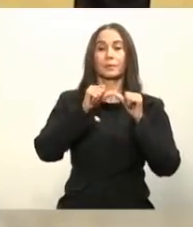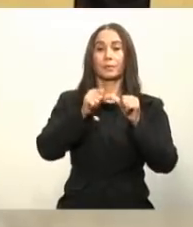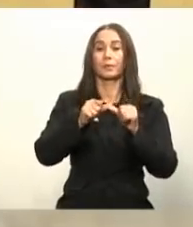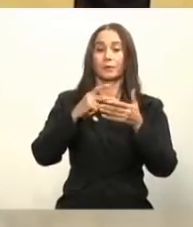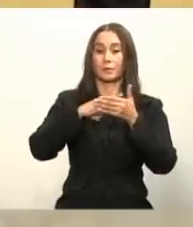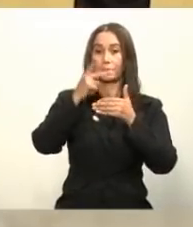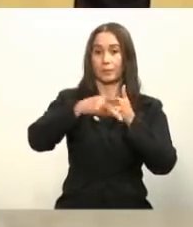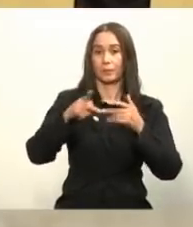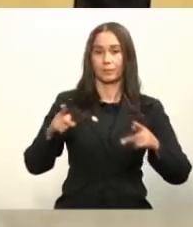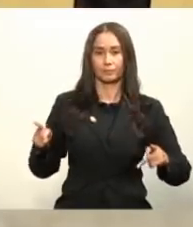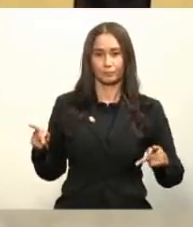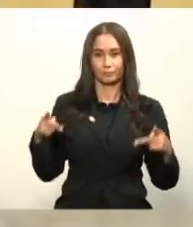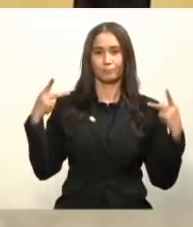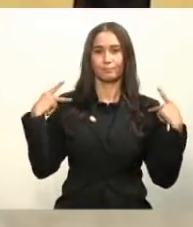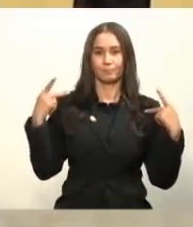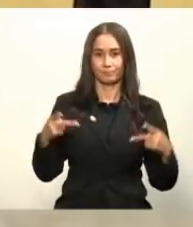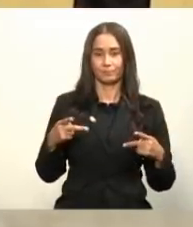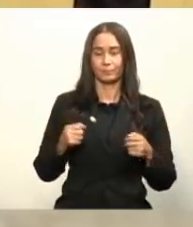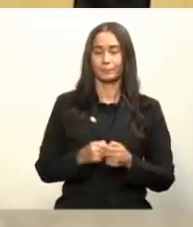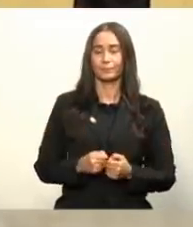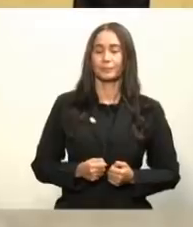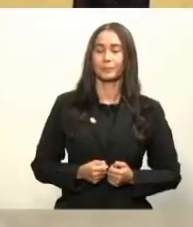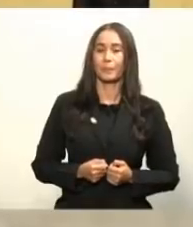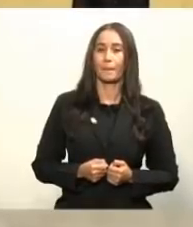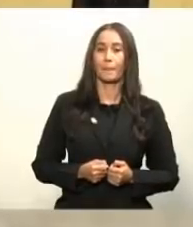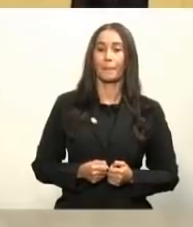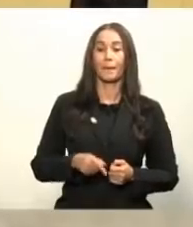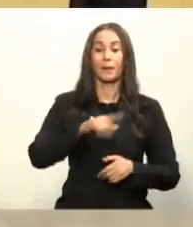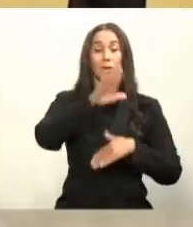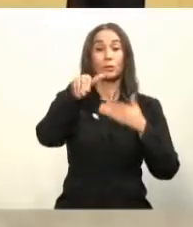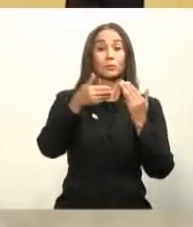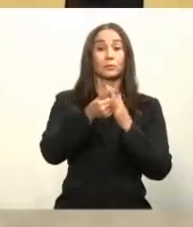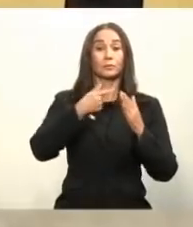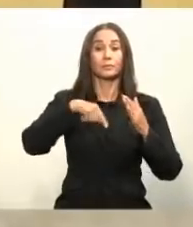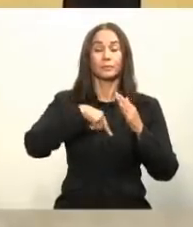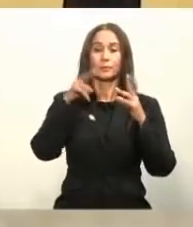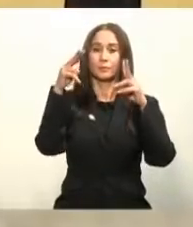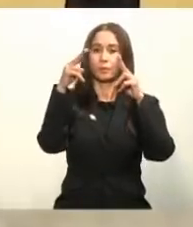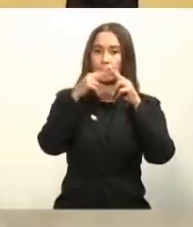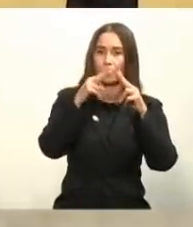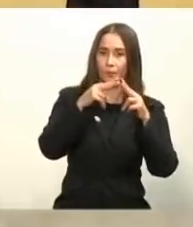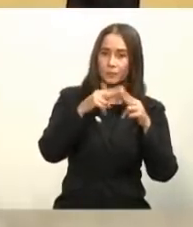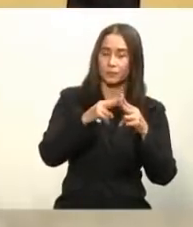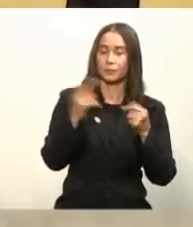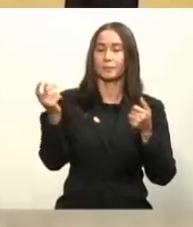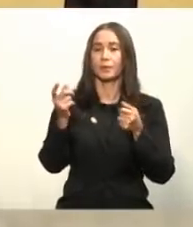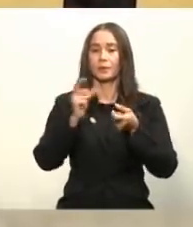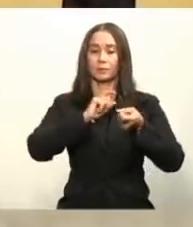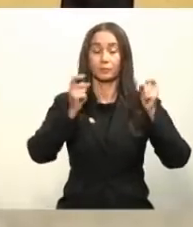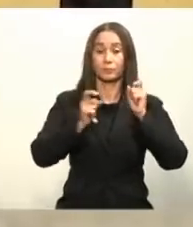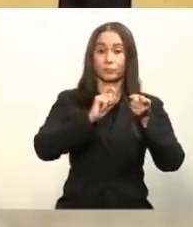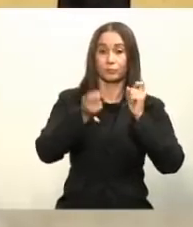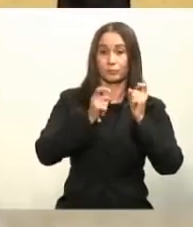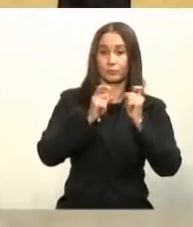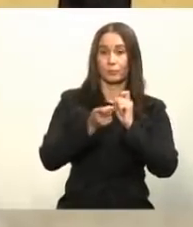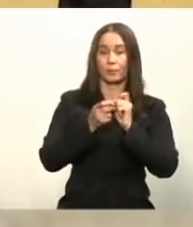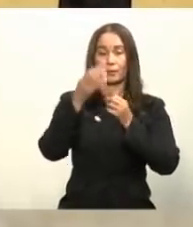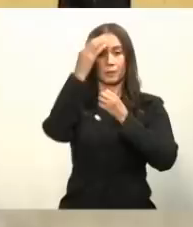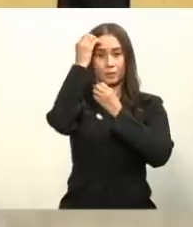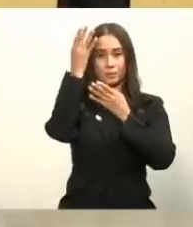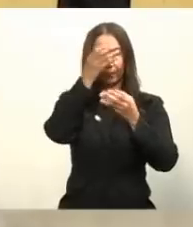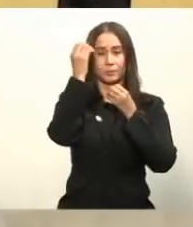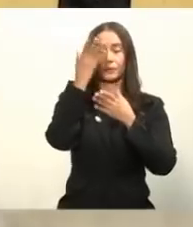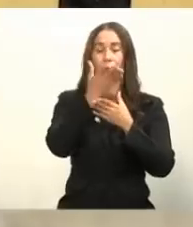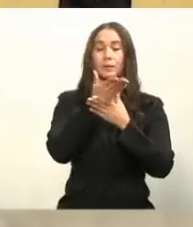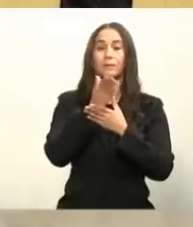un plan vivo, porque tenemos que estar actualizándolo para buscar mejoras en cada momento y